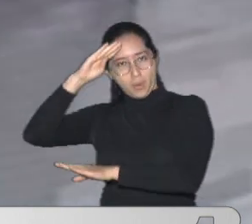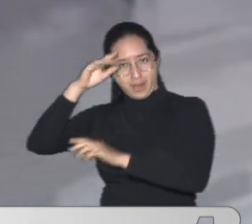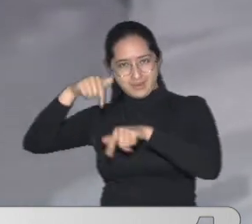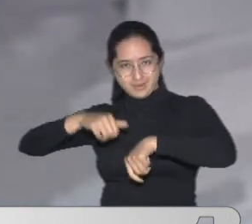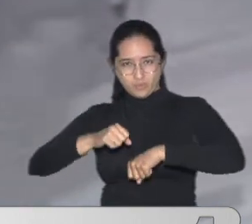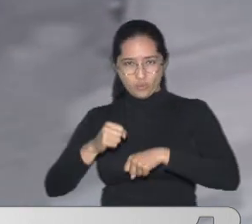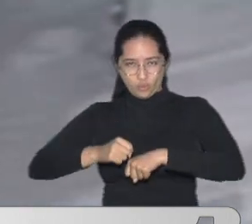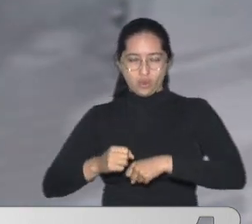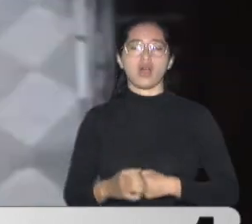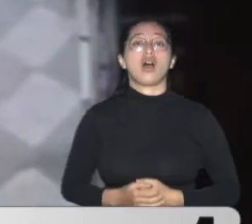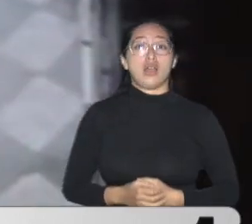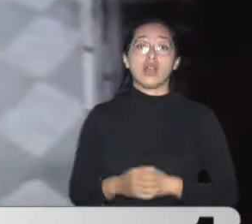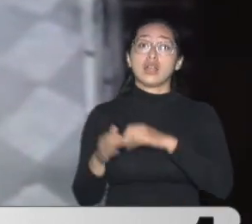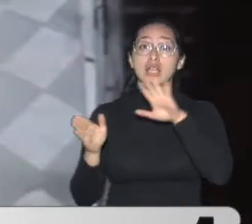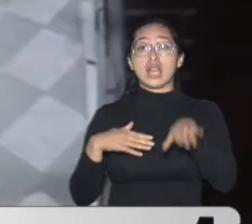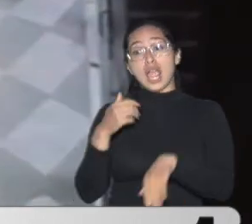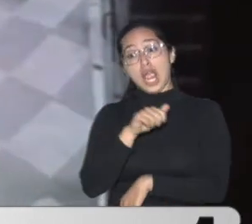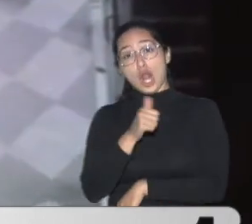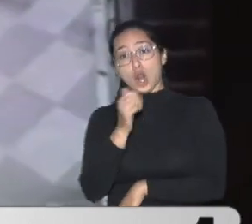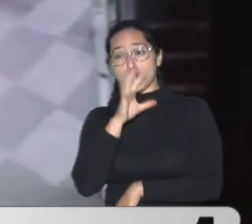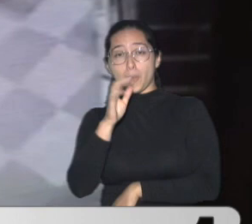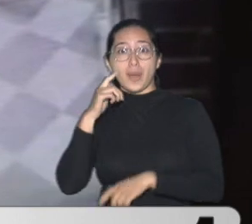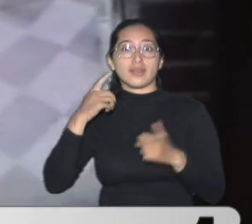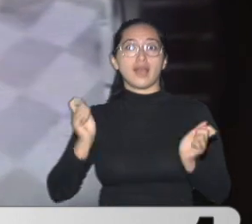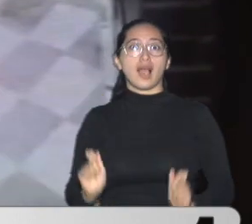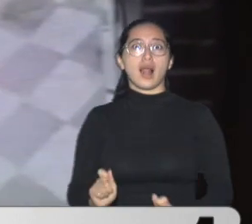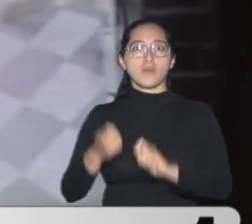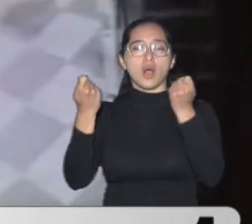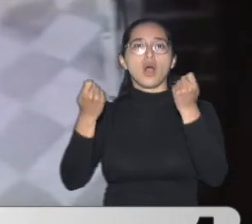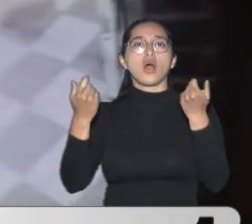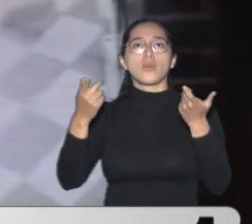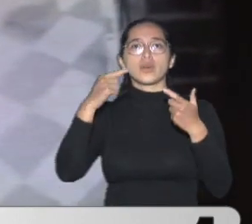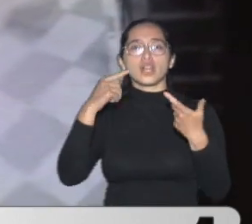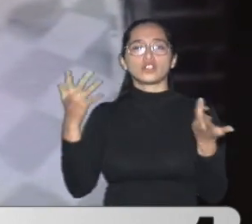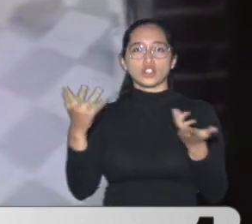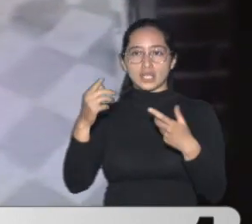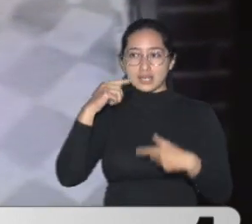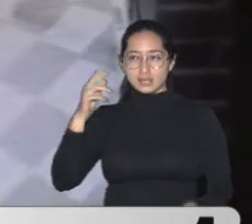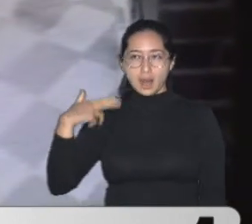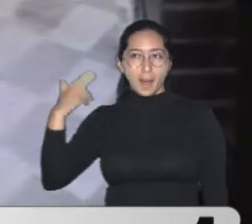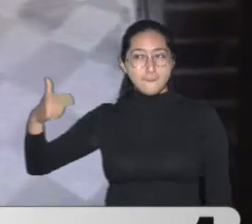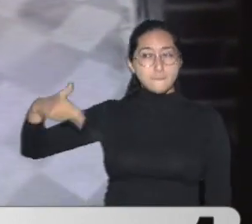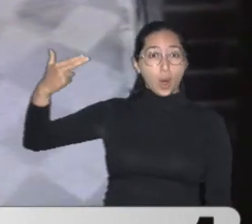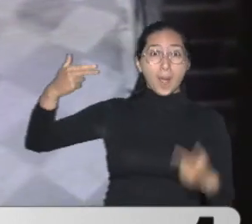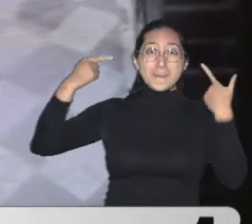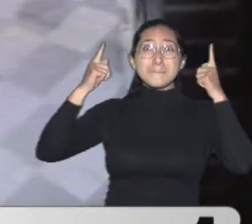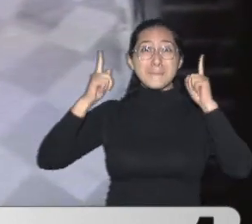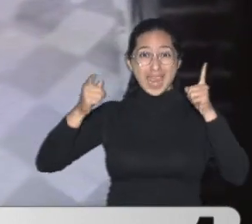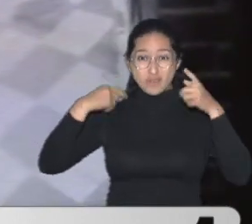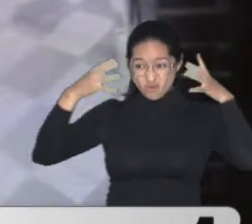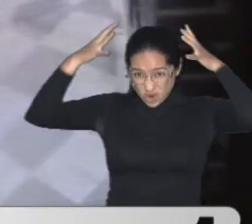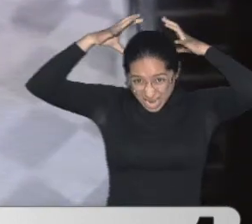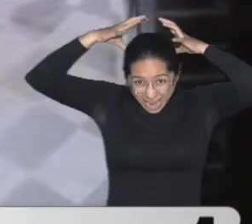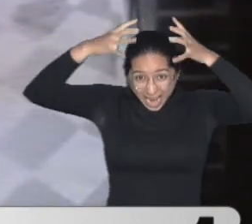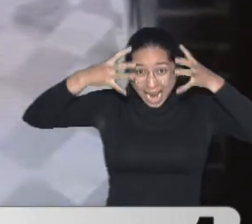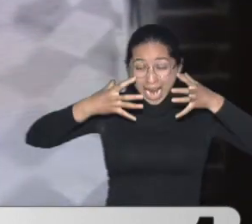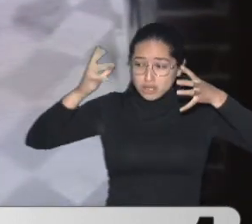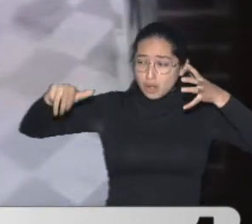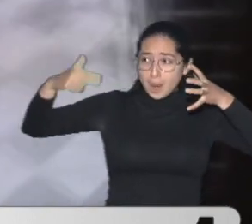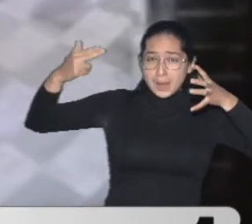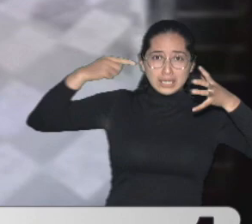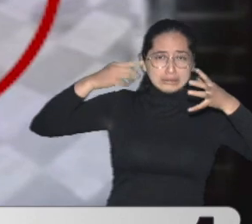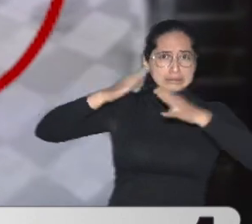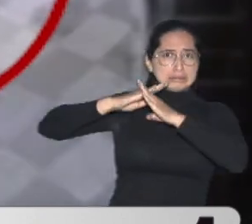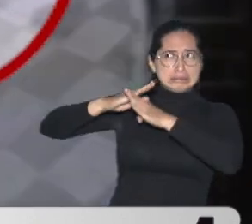patrullero Se salvó de milagro Porque uno de los disparos Le cayó a la cabeza Gracias a su casco Pues no perdió la vida Más